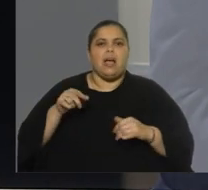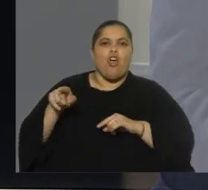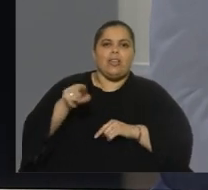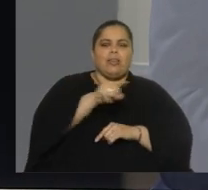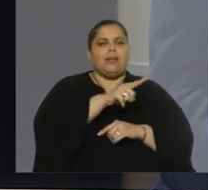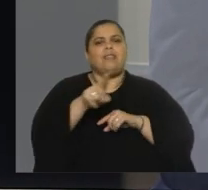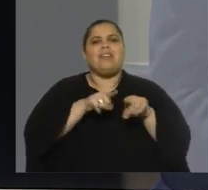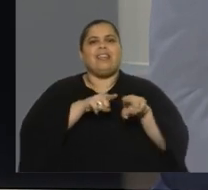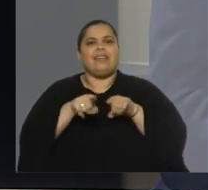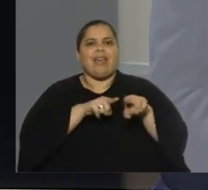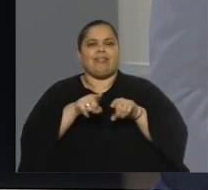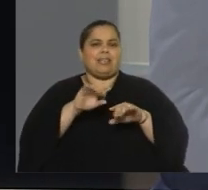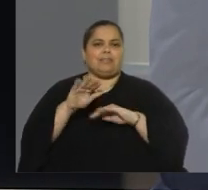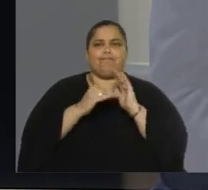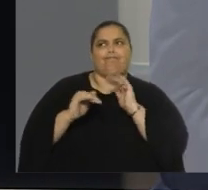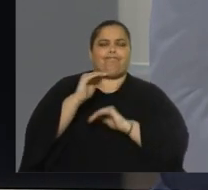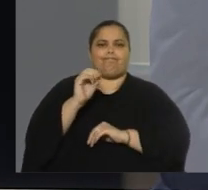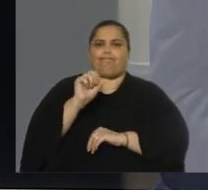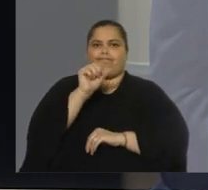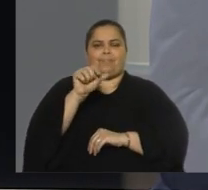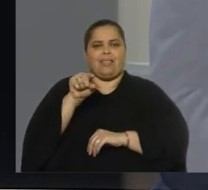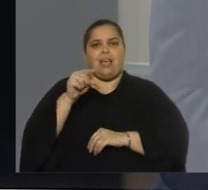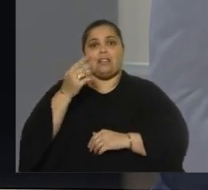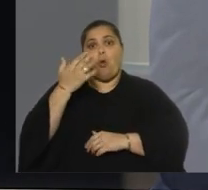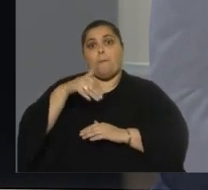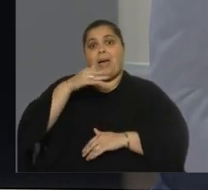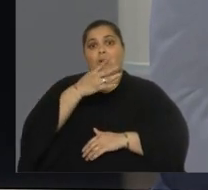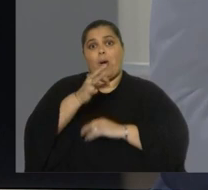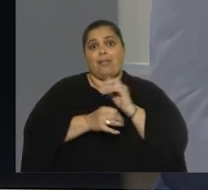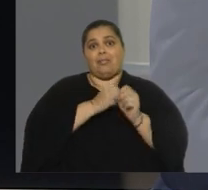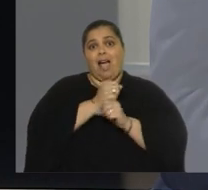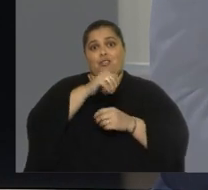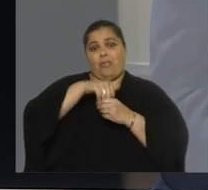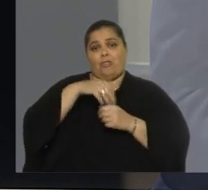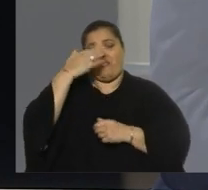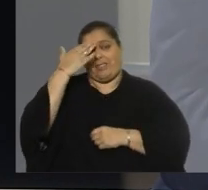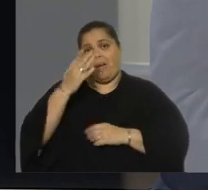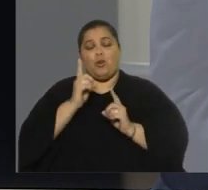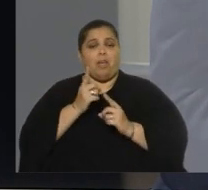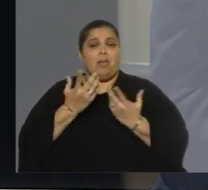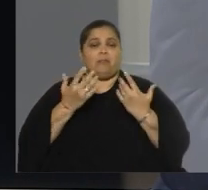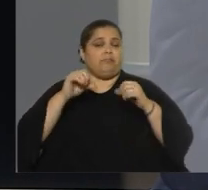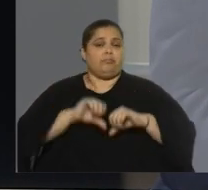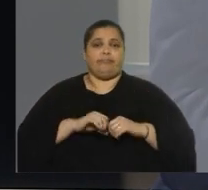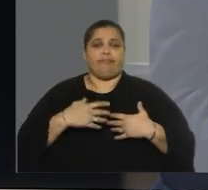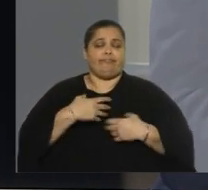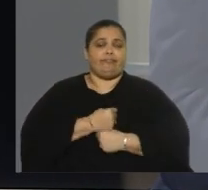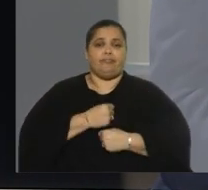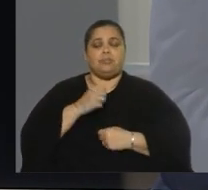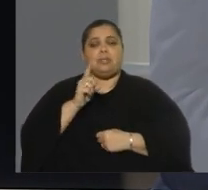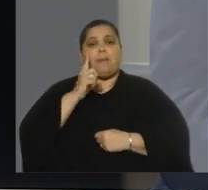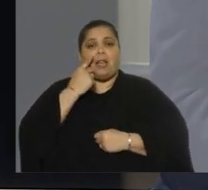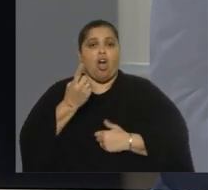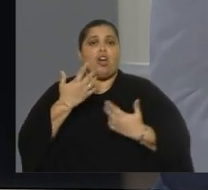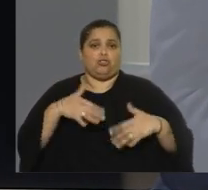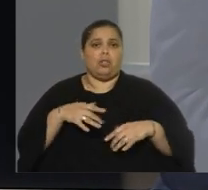primera línea del Frente, más de 40 años en el Frente, y de haber vivido el proceso de desilusión, de conocimiento de